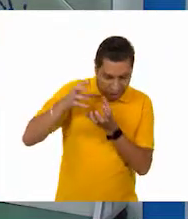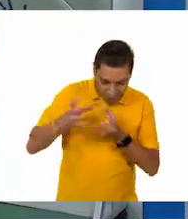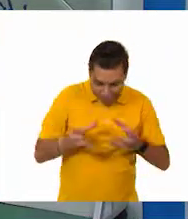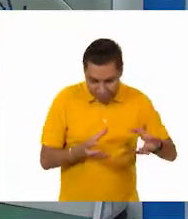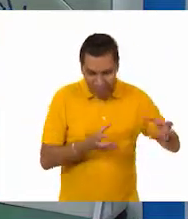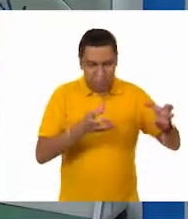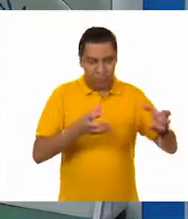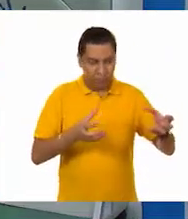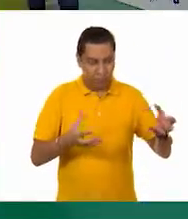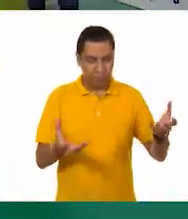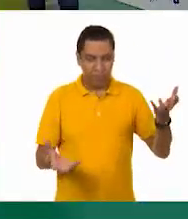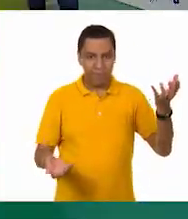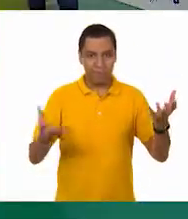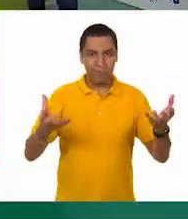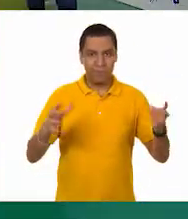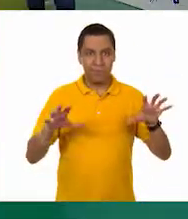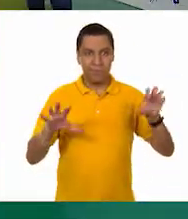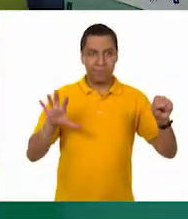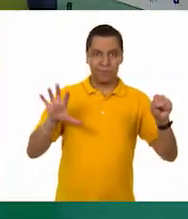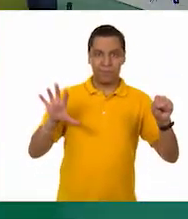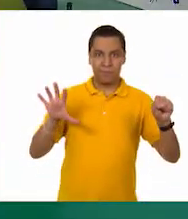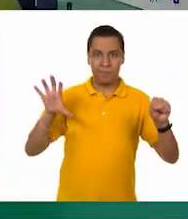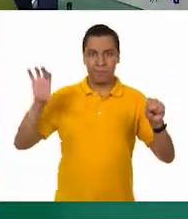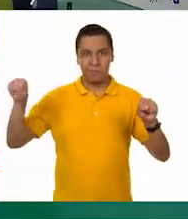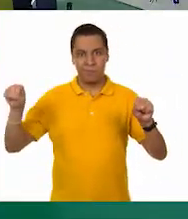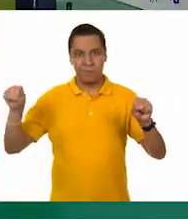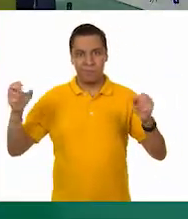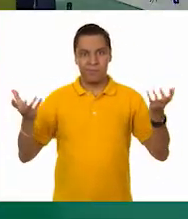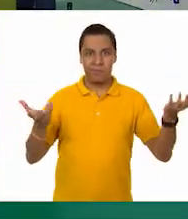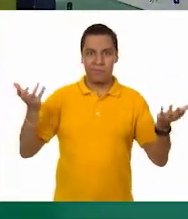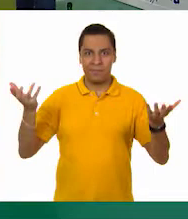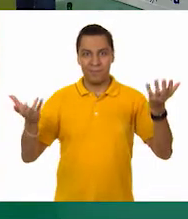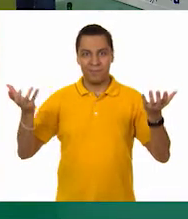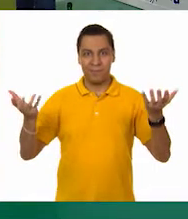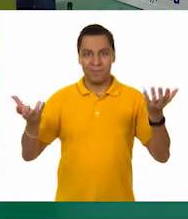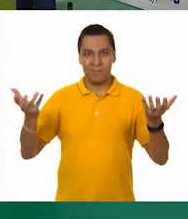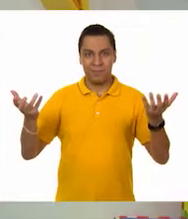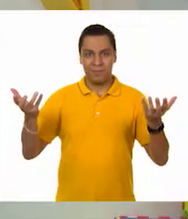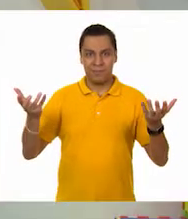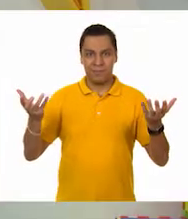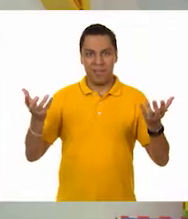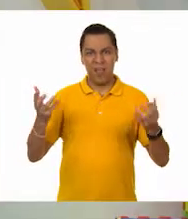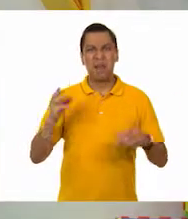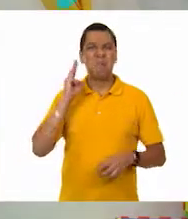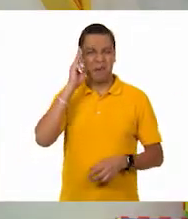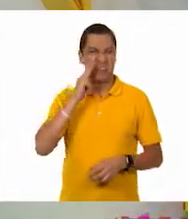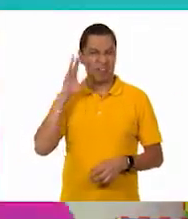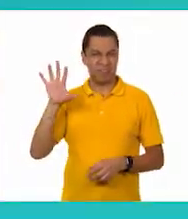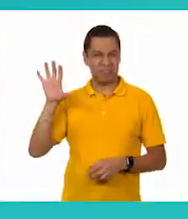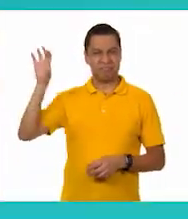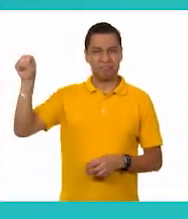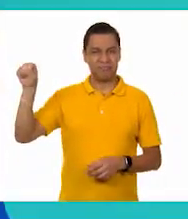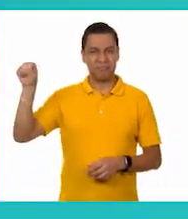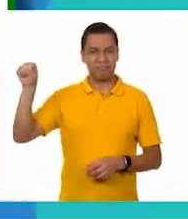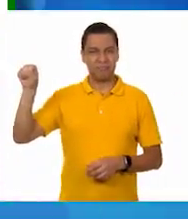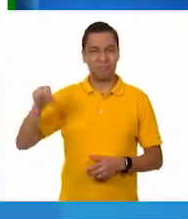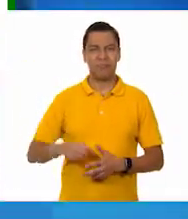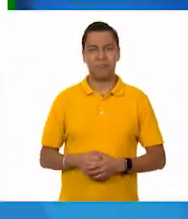sandía. ¿Cuál te hubieras elegido? Yo hubiera elegido tal vez las tres manzanas. ¿Las tres manzanas? ¿Por qué?